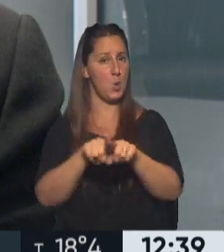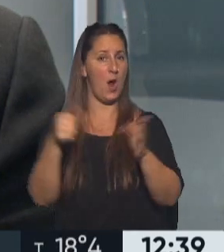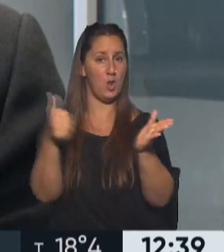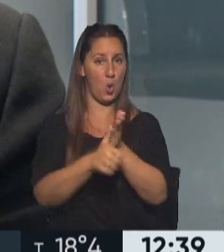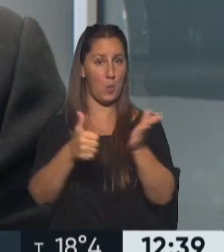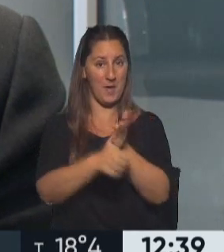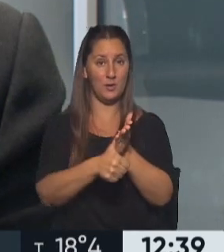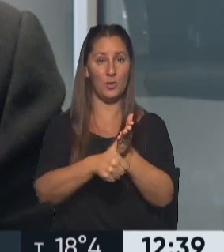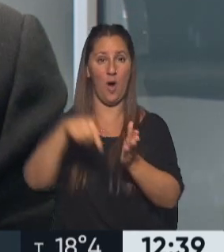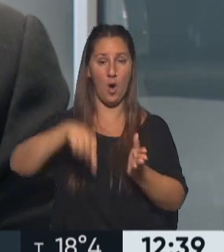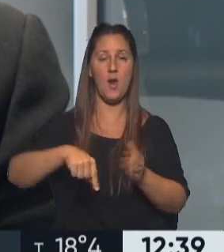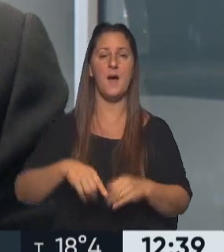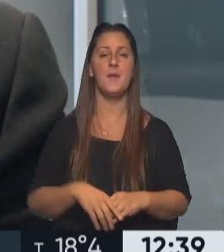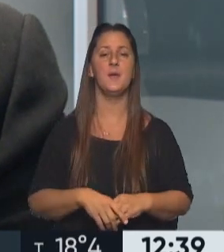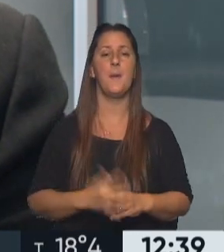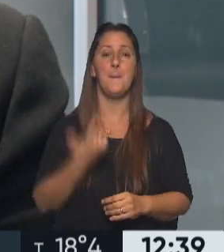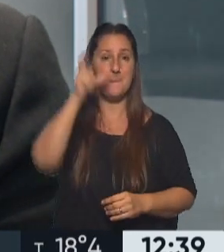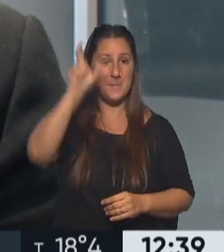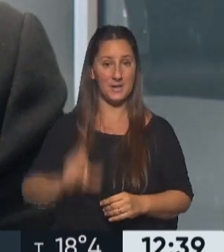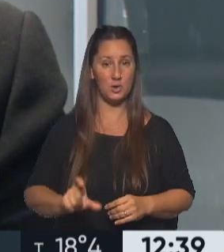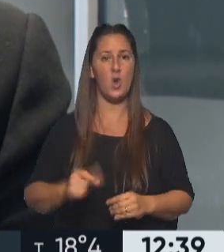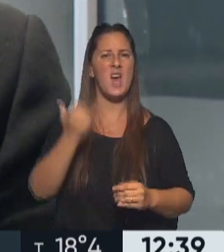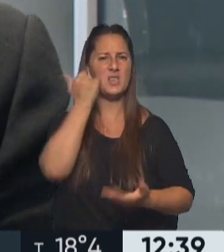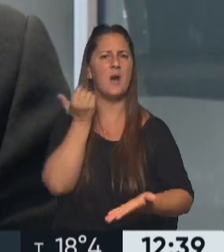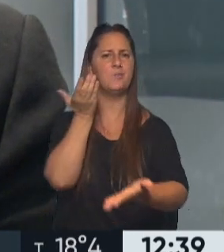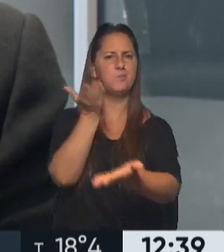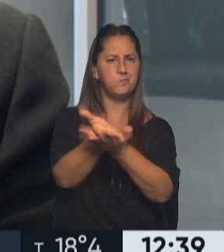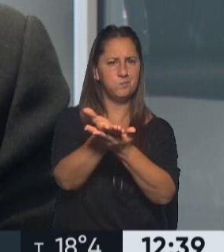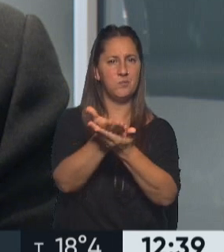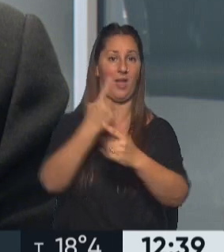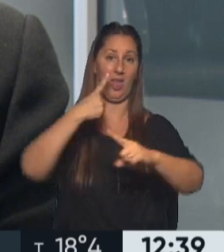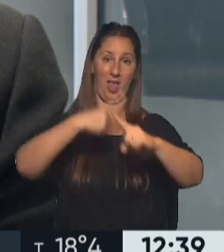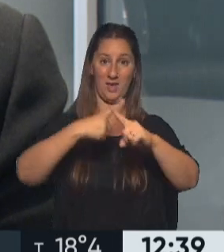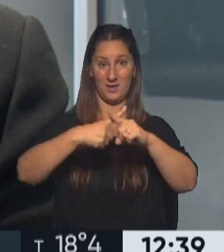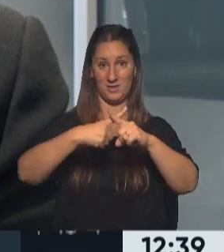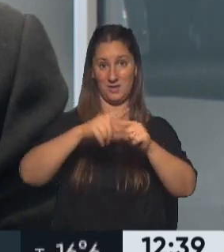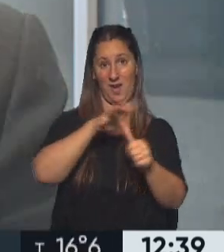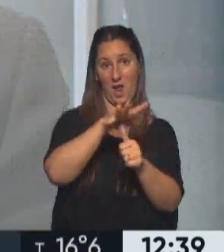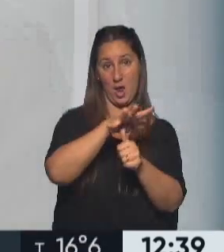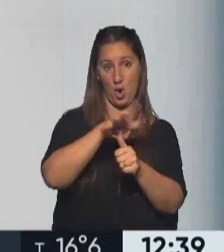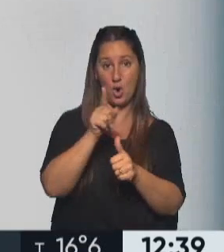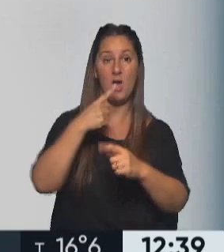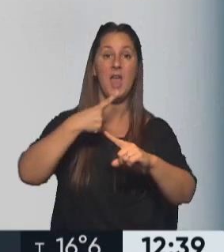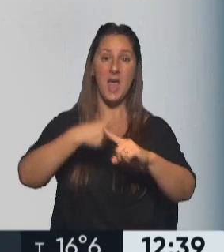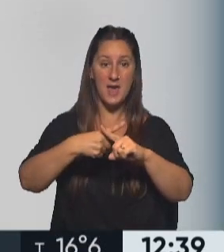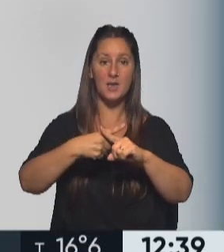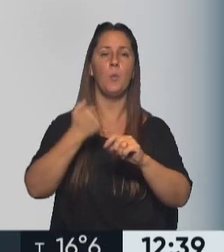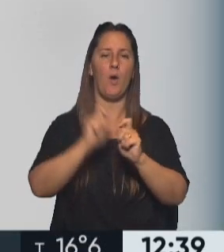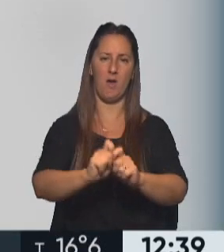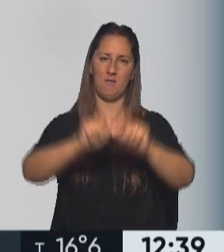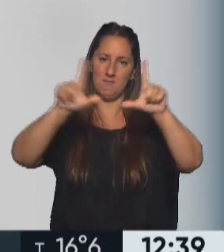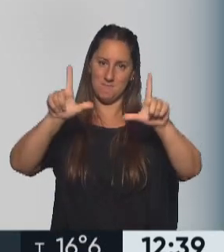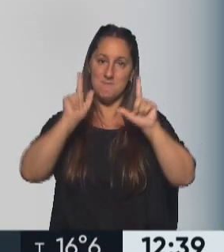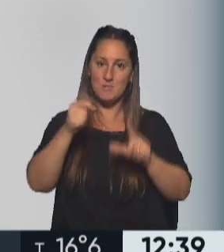documento nacional de identidad, una persona que haya solicitado la X como criterio de identificación de género va a poder visualizarlo